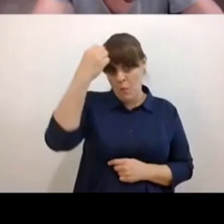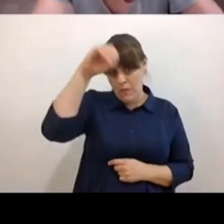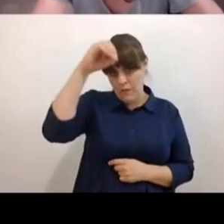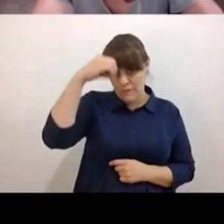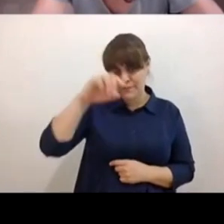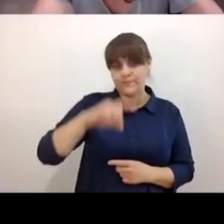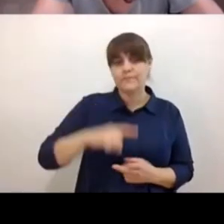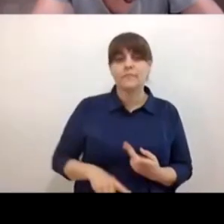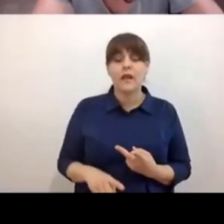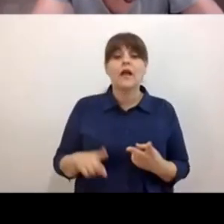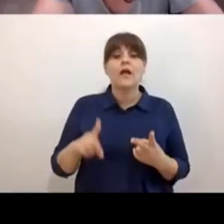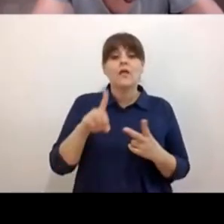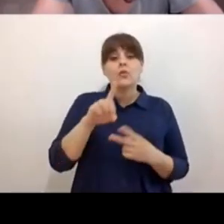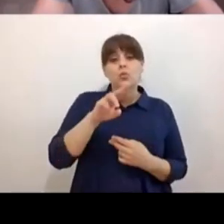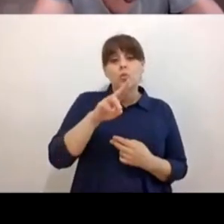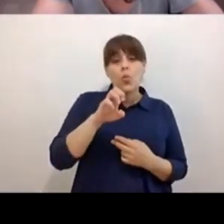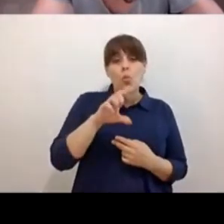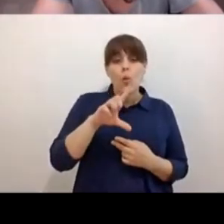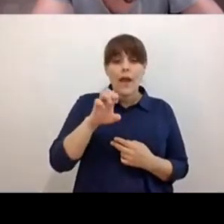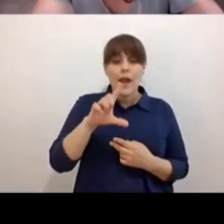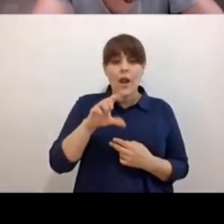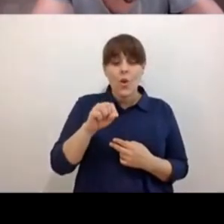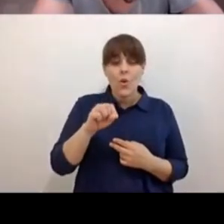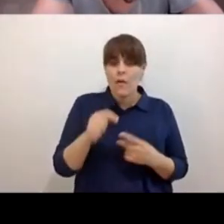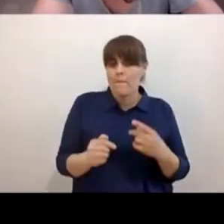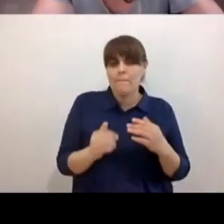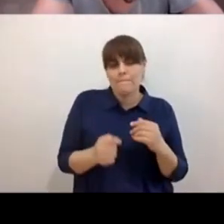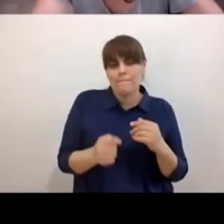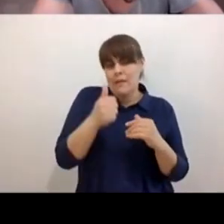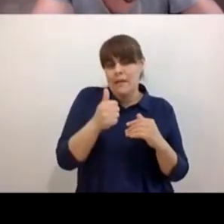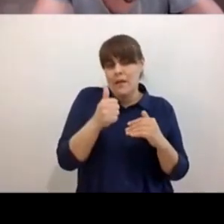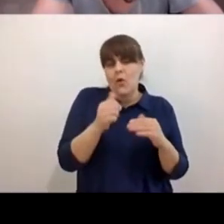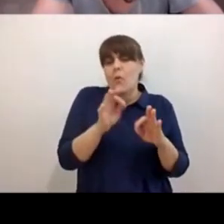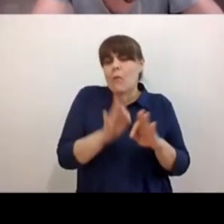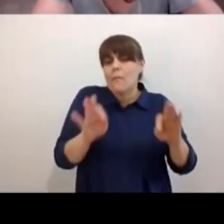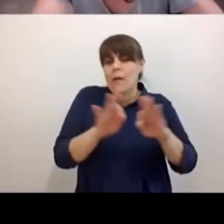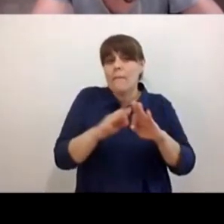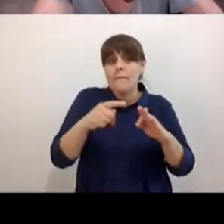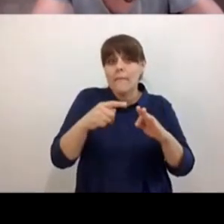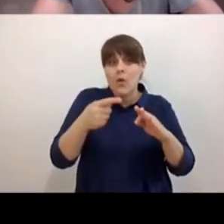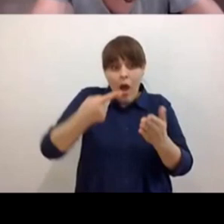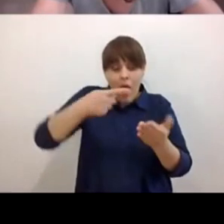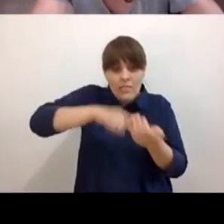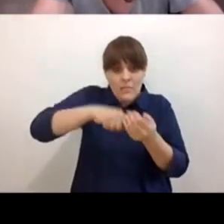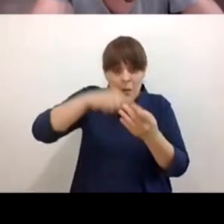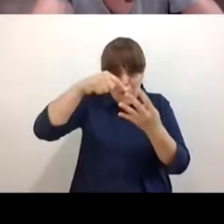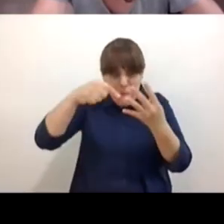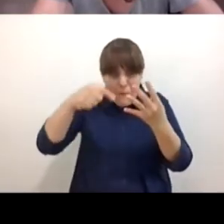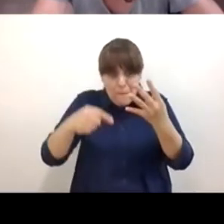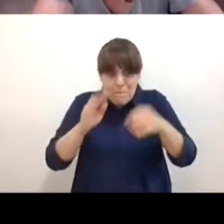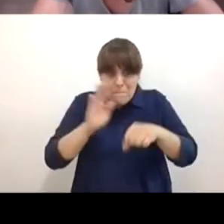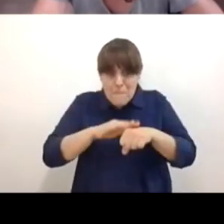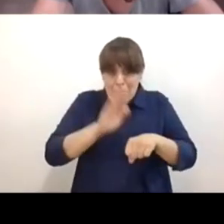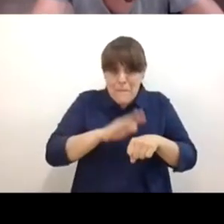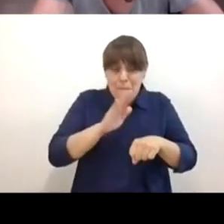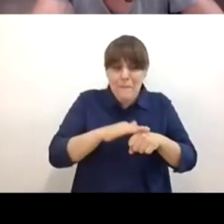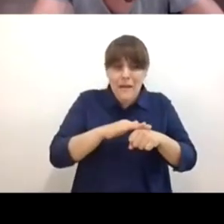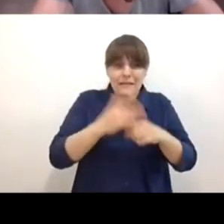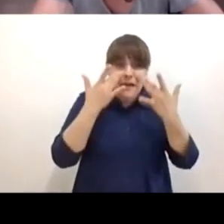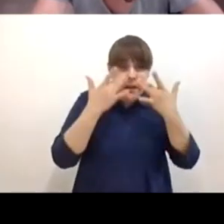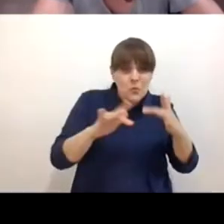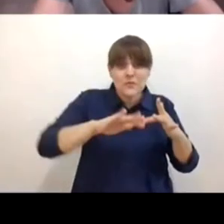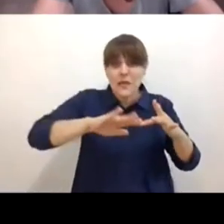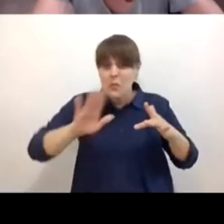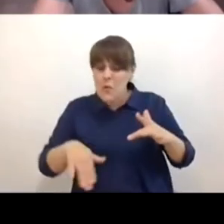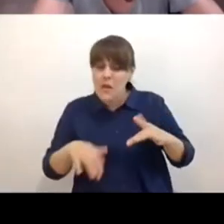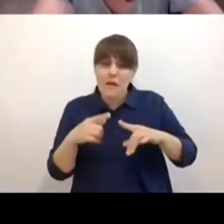principal pero hay duelos secundarios que se generan alrededor de este principal y esos duelos secundarios a veces son mucho más complejos que